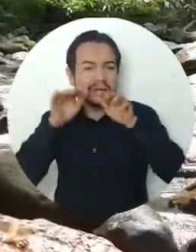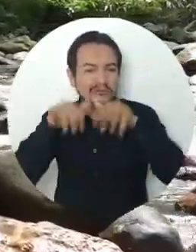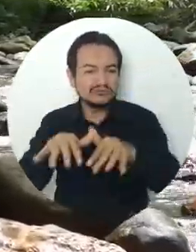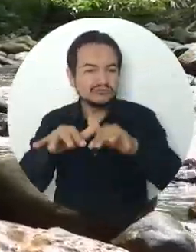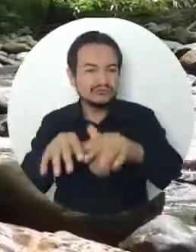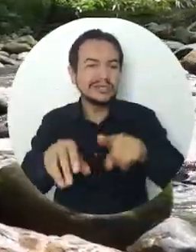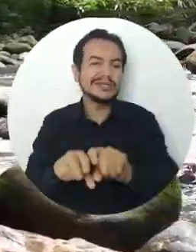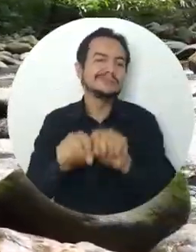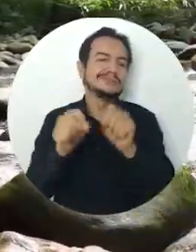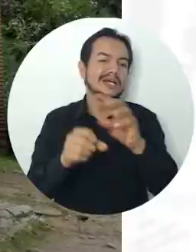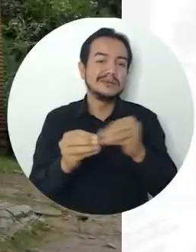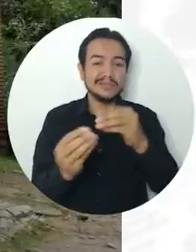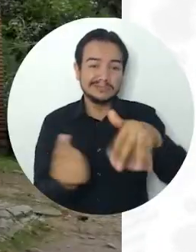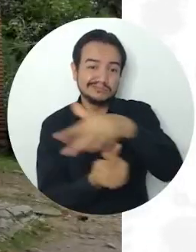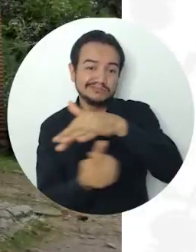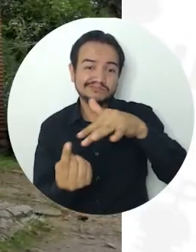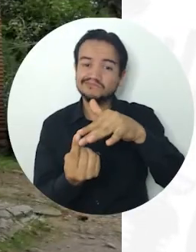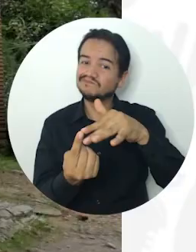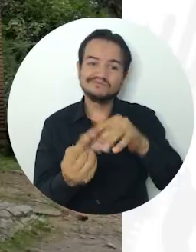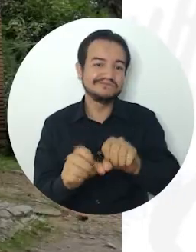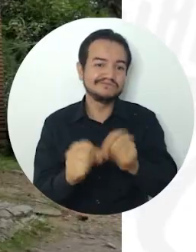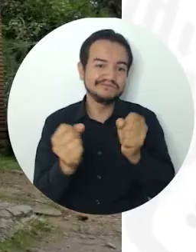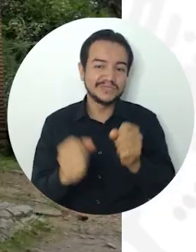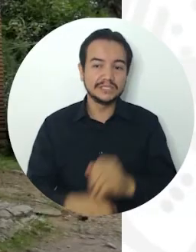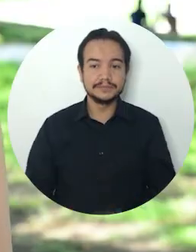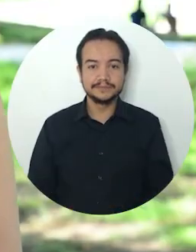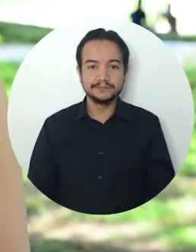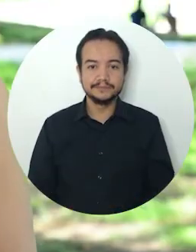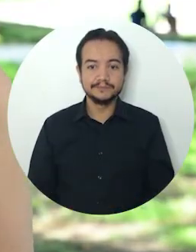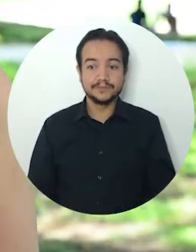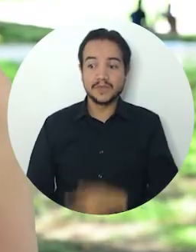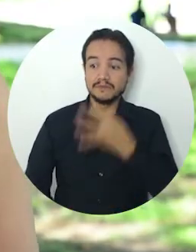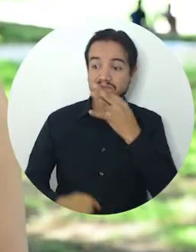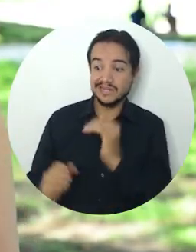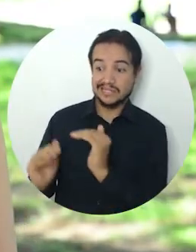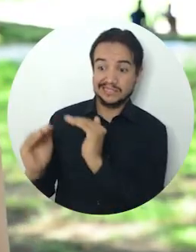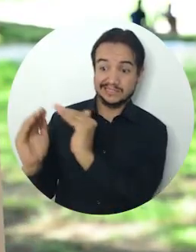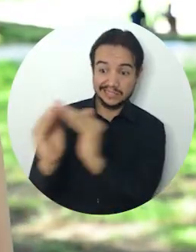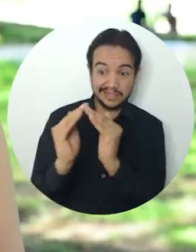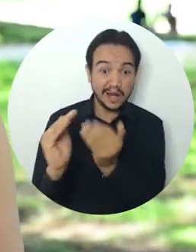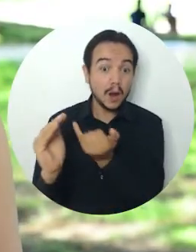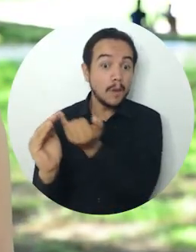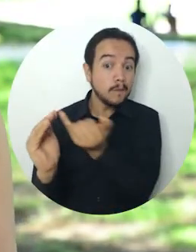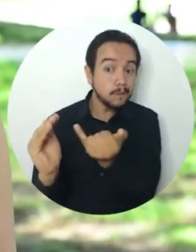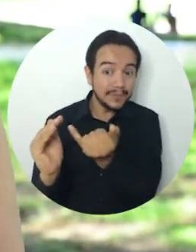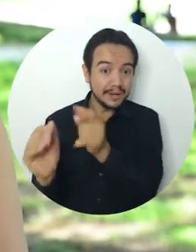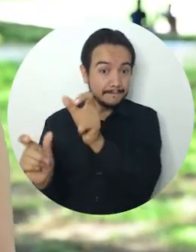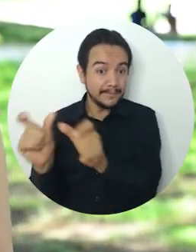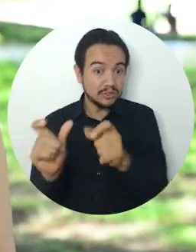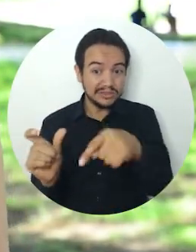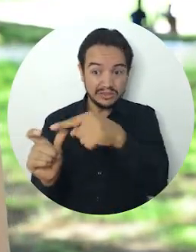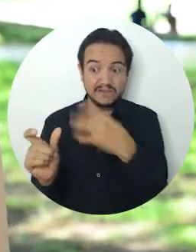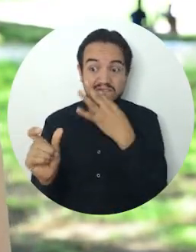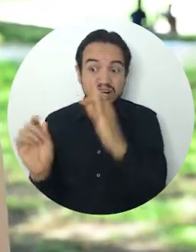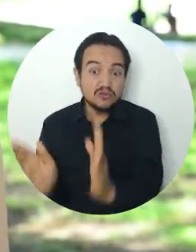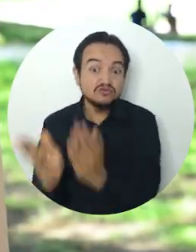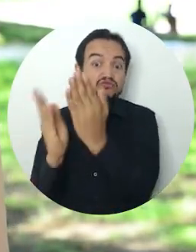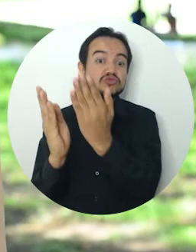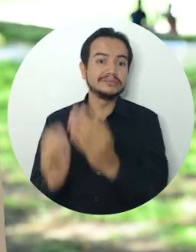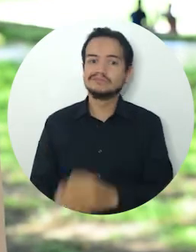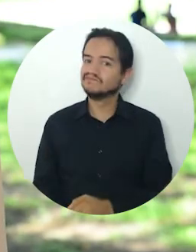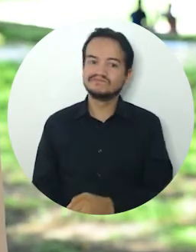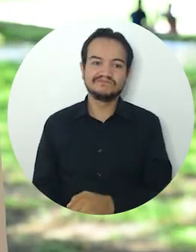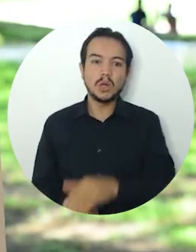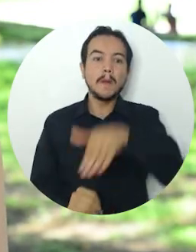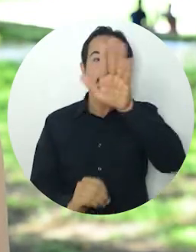actividad y concluyó que no se está generando un turismo comunitario. Los beneficios han sido precarios y los impactos muy